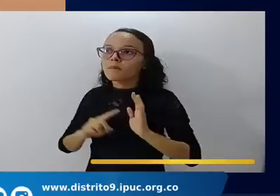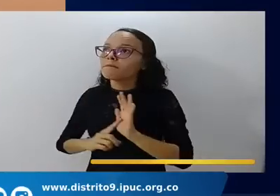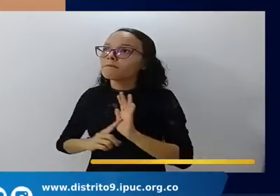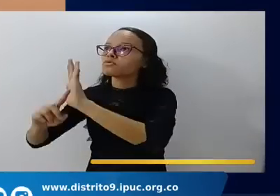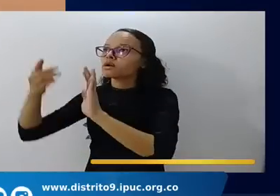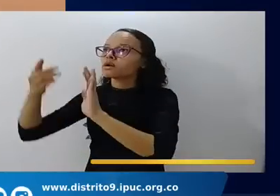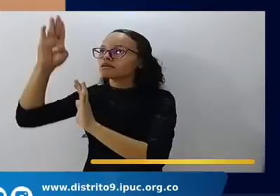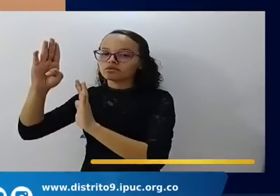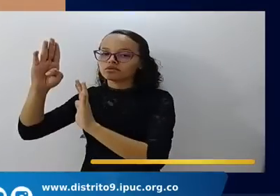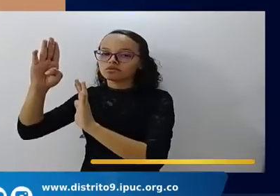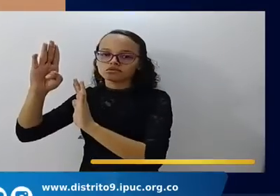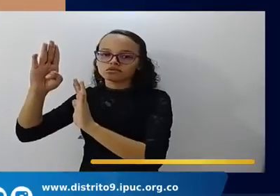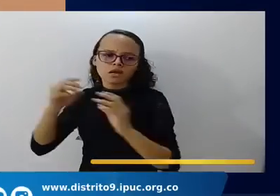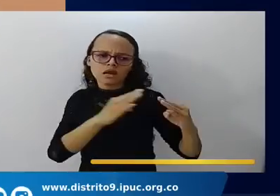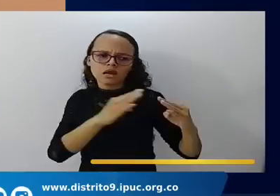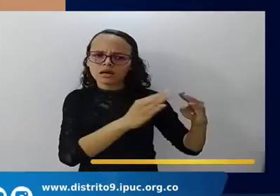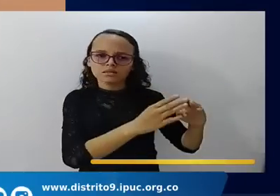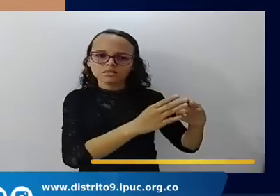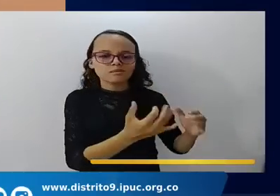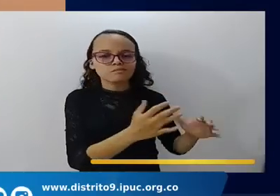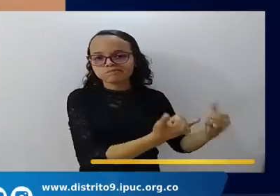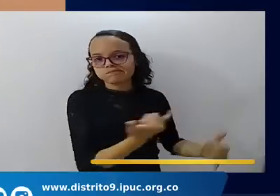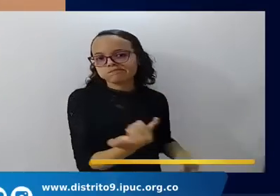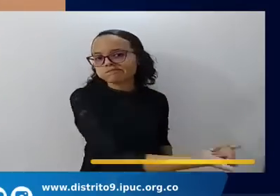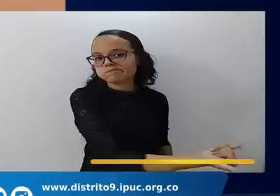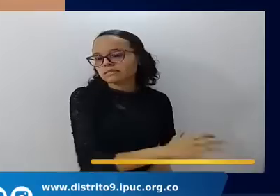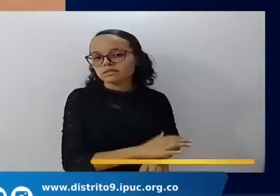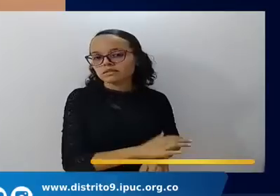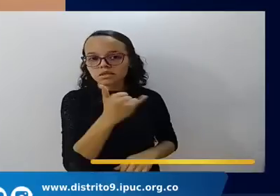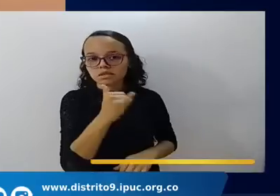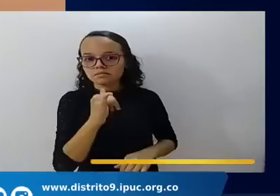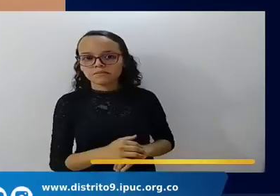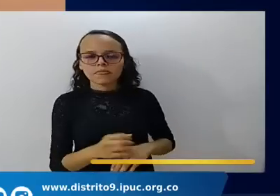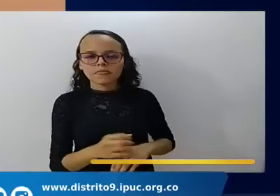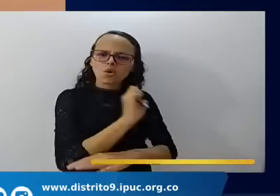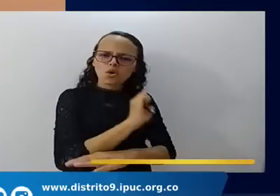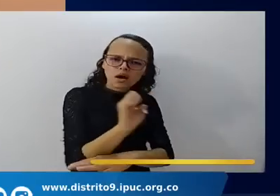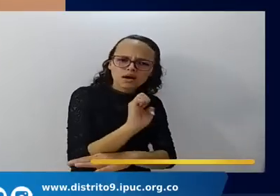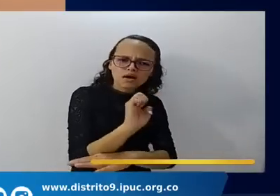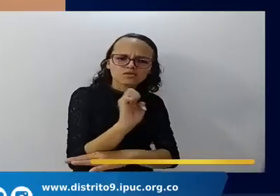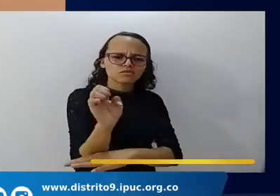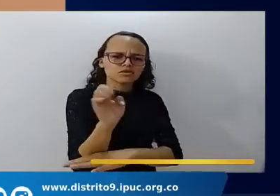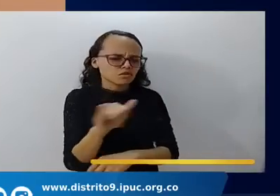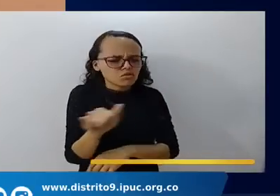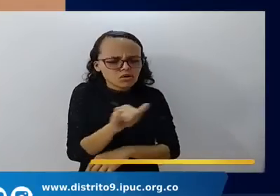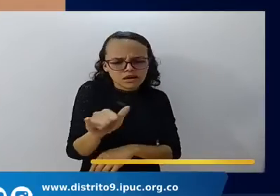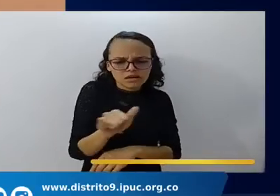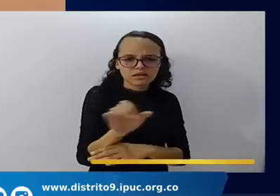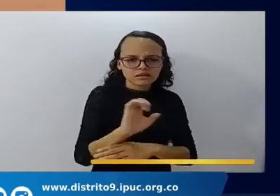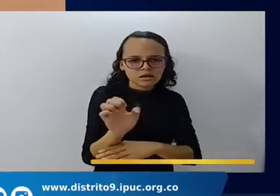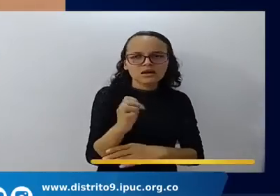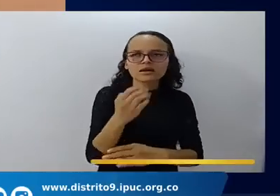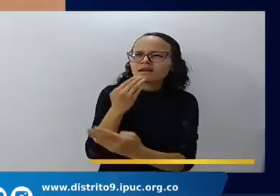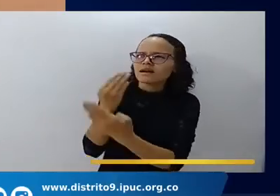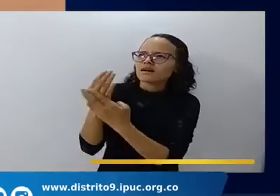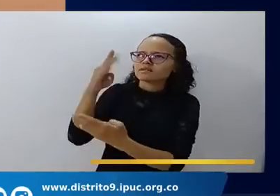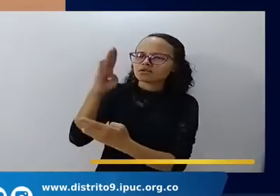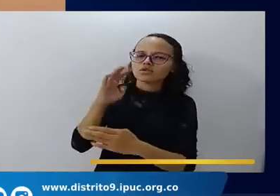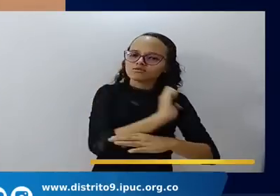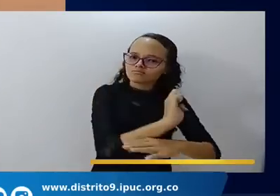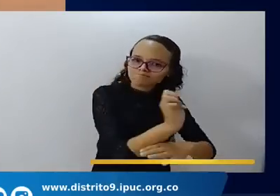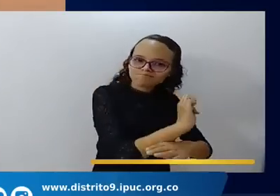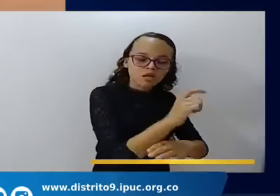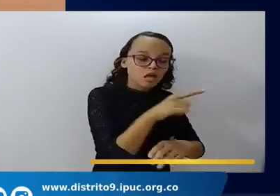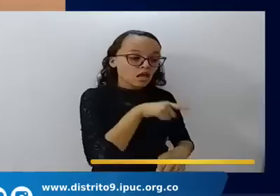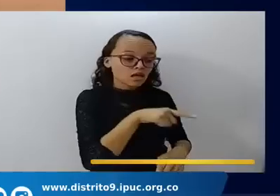Gracias por el carro que tienes, disfrútalo, beneficiate. Pero eso es solamente